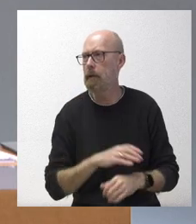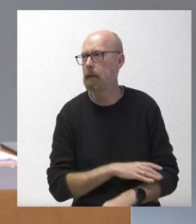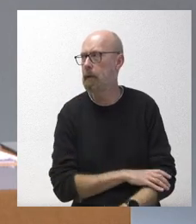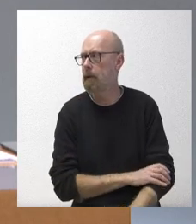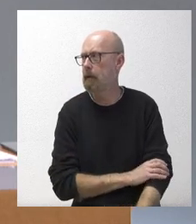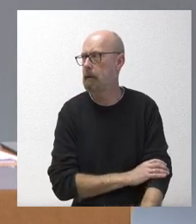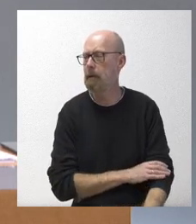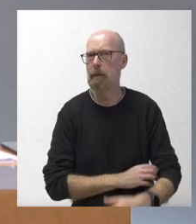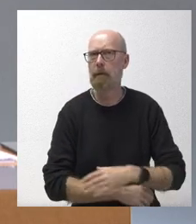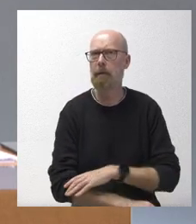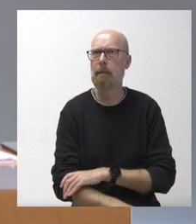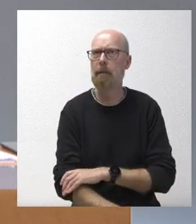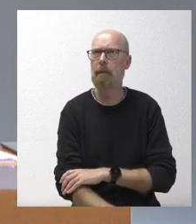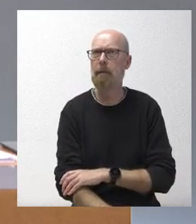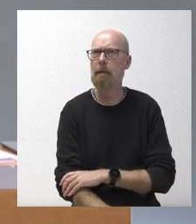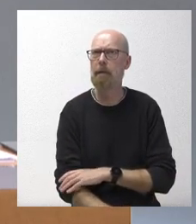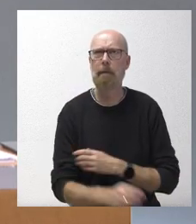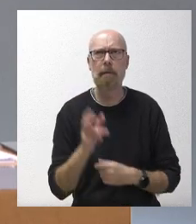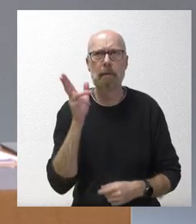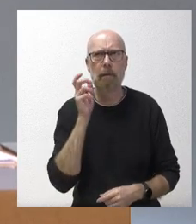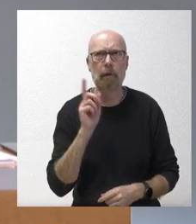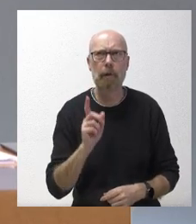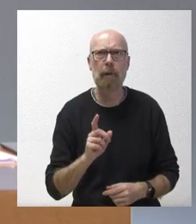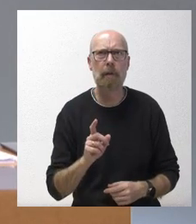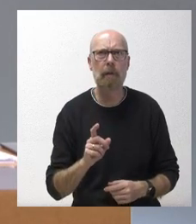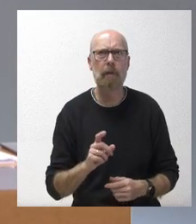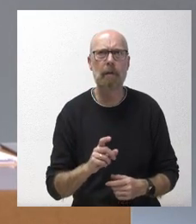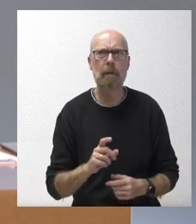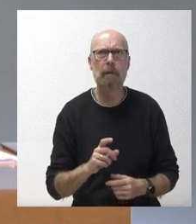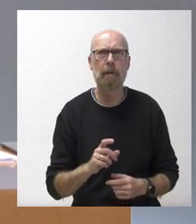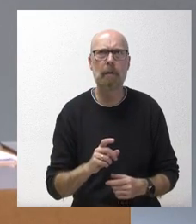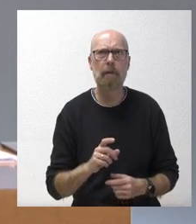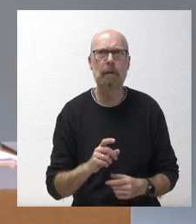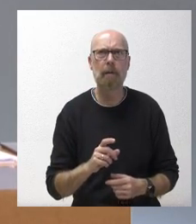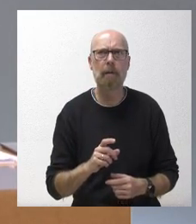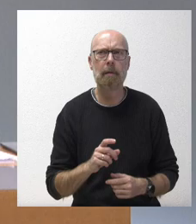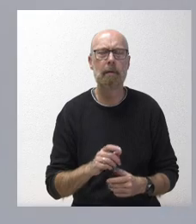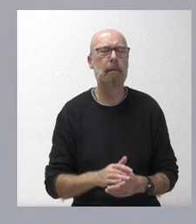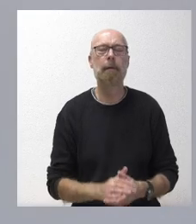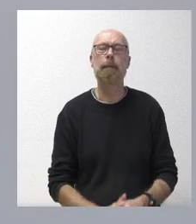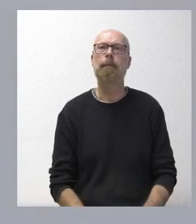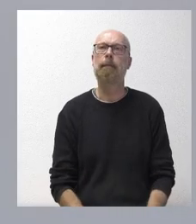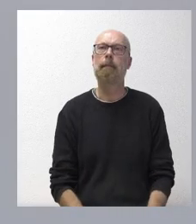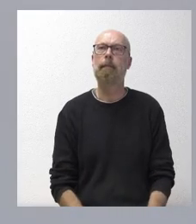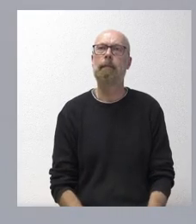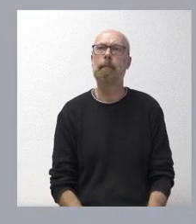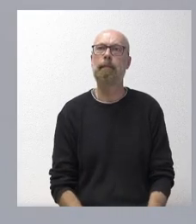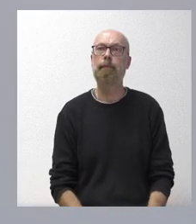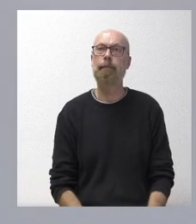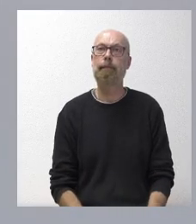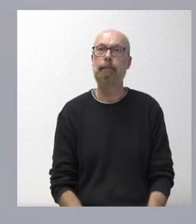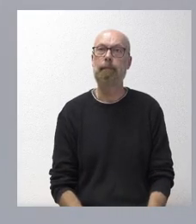Con este optimismo, no sé cuándo piensa que se podrían aprobar los presupuestos. ¿Habría una fecha ya? Pues, de las dos frases que